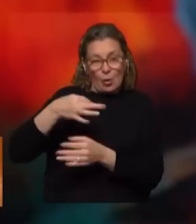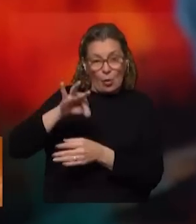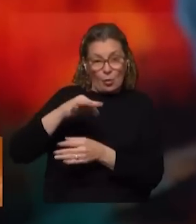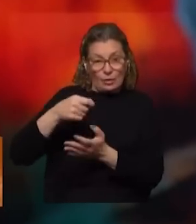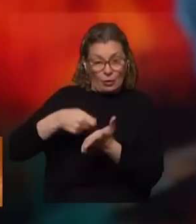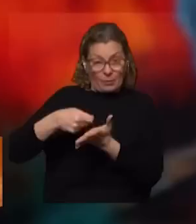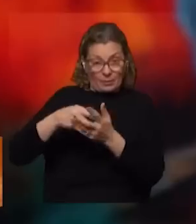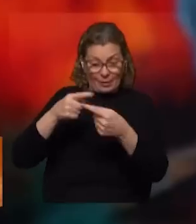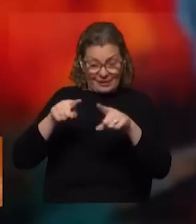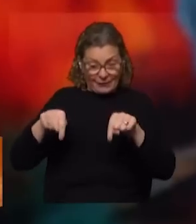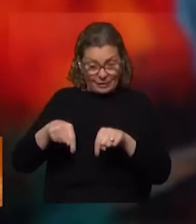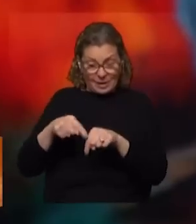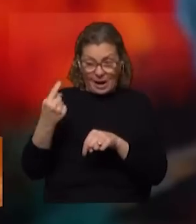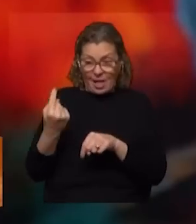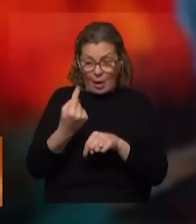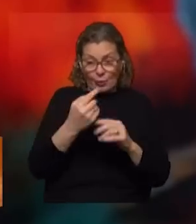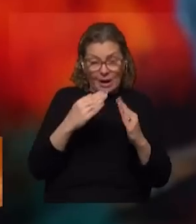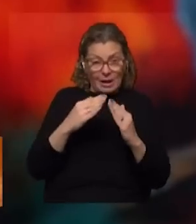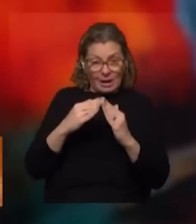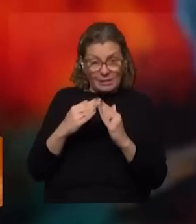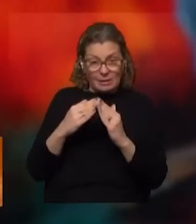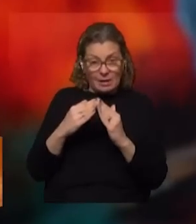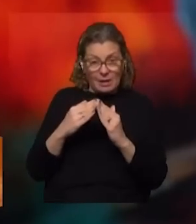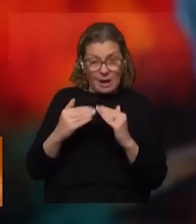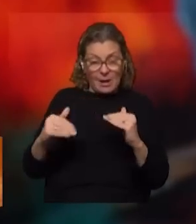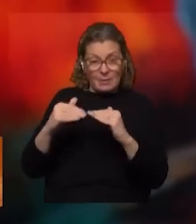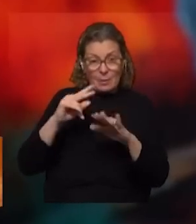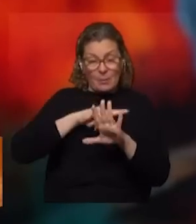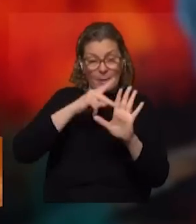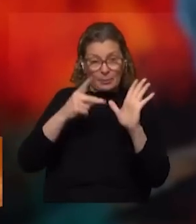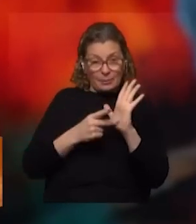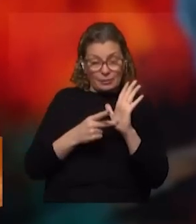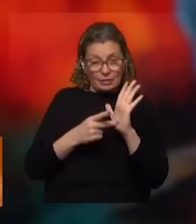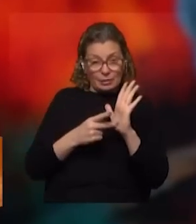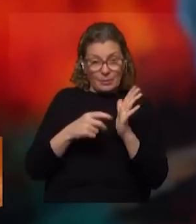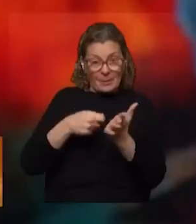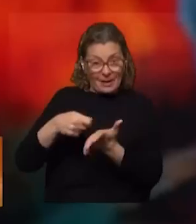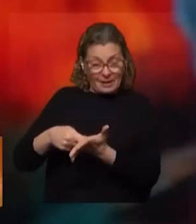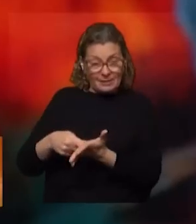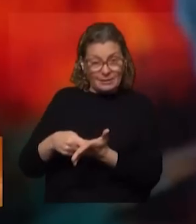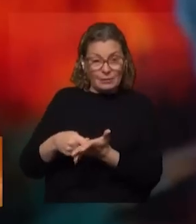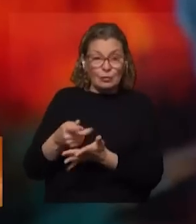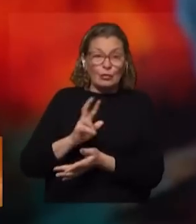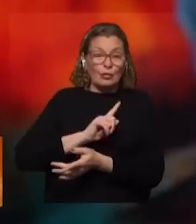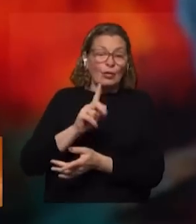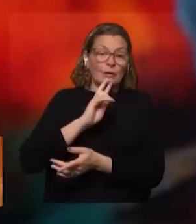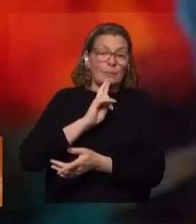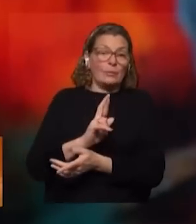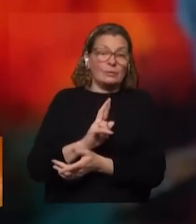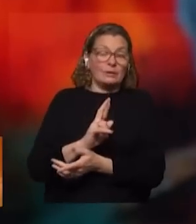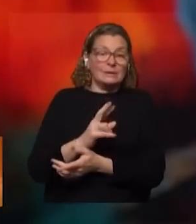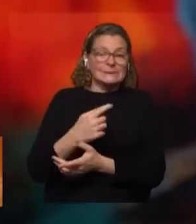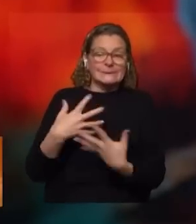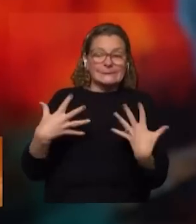tarifas. La pregunta es, ¿van a aumentar las tarifas paulatinamente para pagar el proyecto Neptuno? Nosotros decimos, no se nos responde, así que la